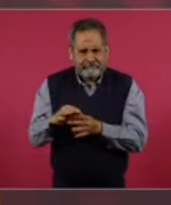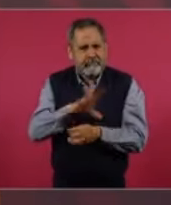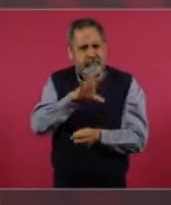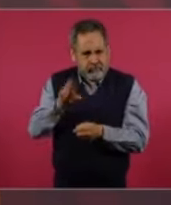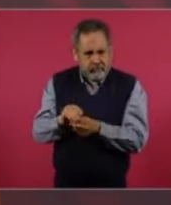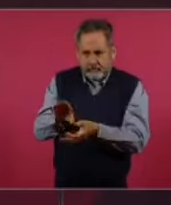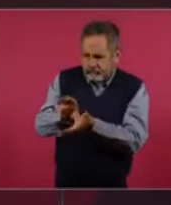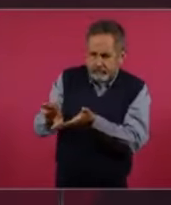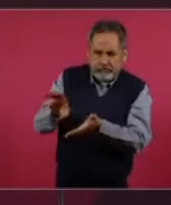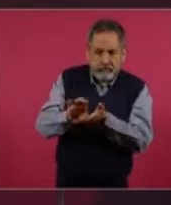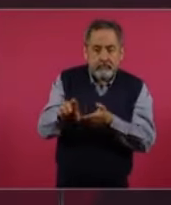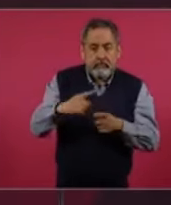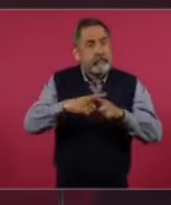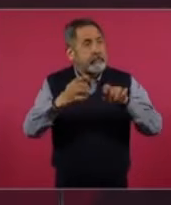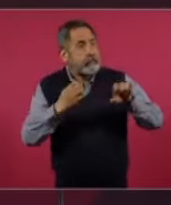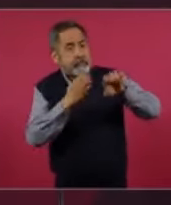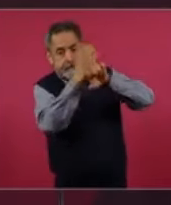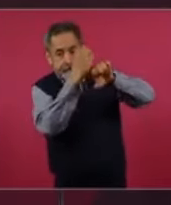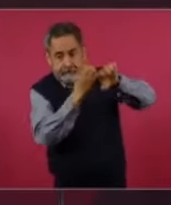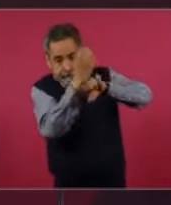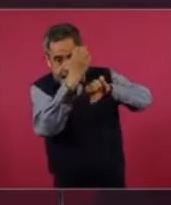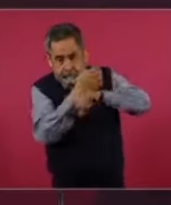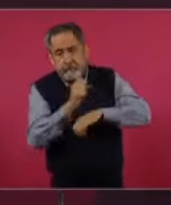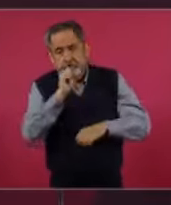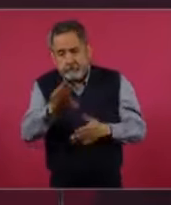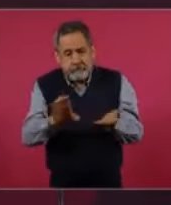las participaciones a los estados.